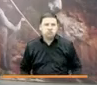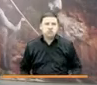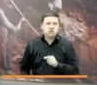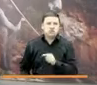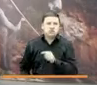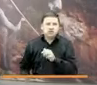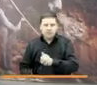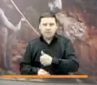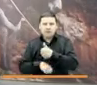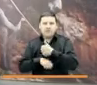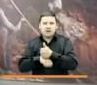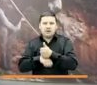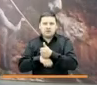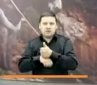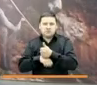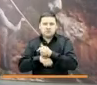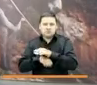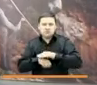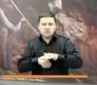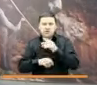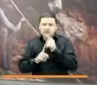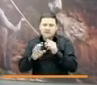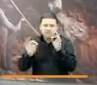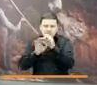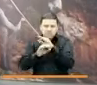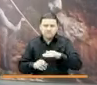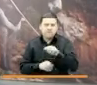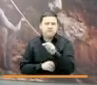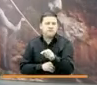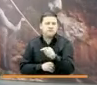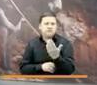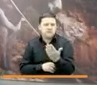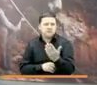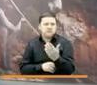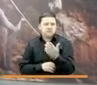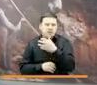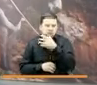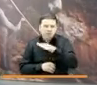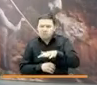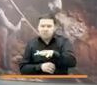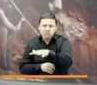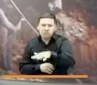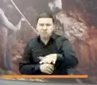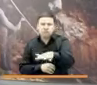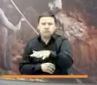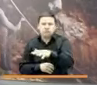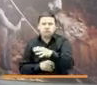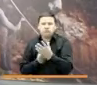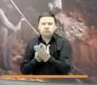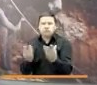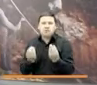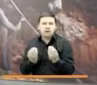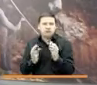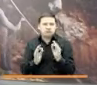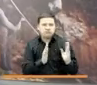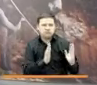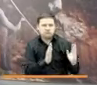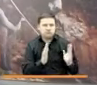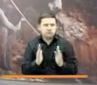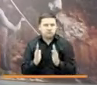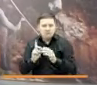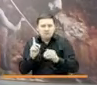directamente en terreno, están enfocados principalmente en la ruralidad y en la ruralidad dispersa para garantizar la